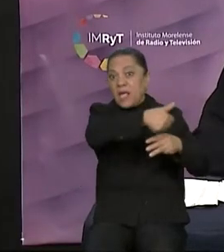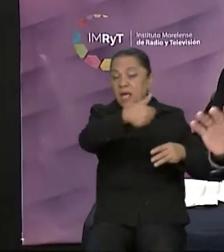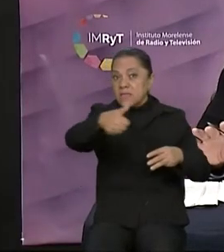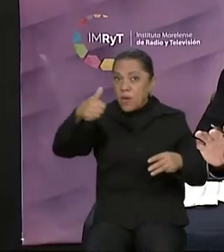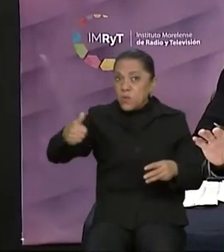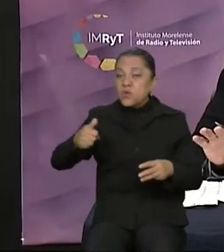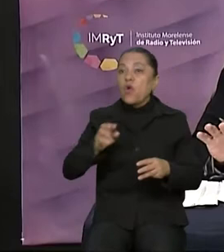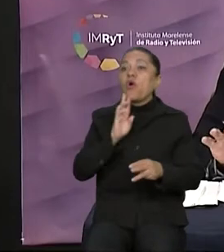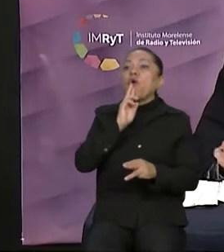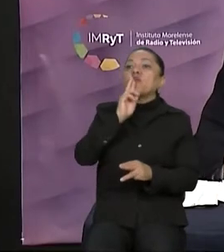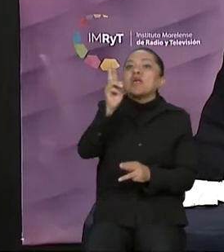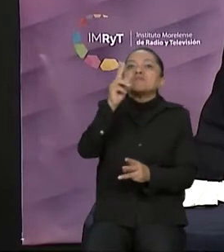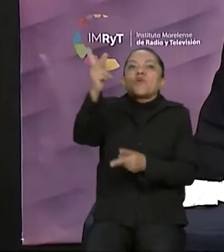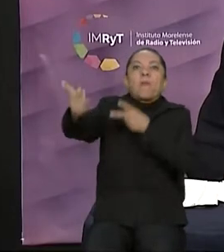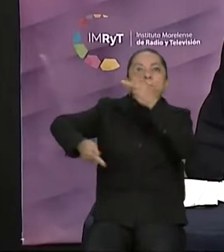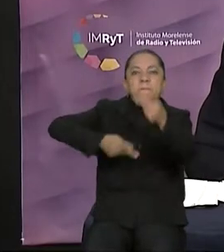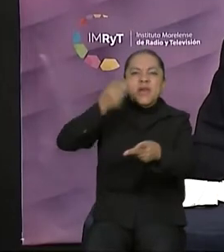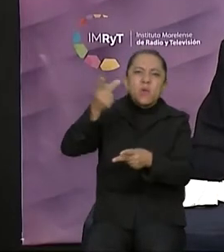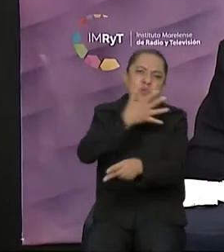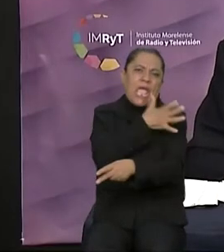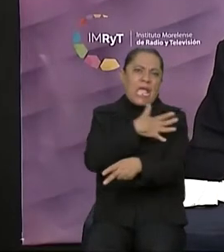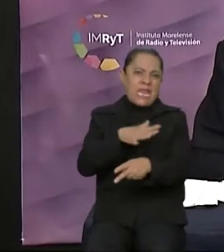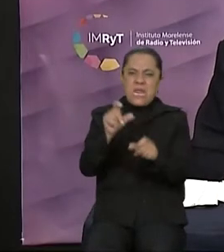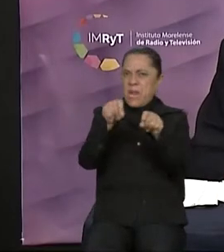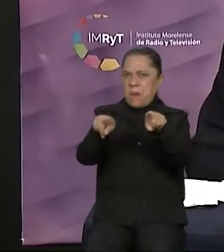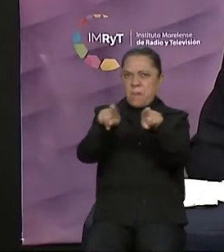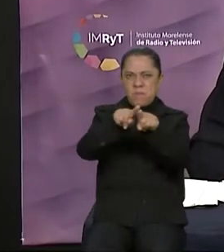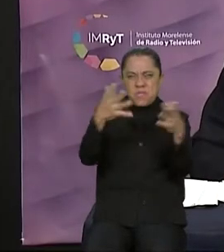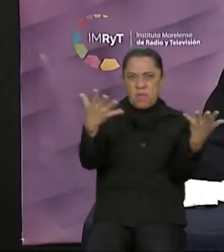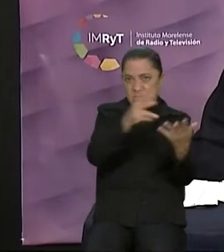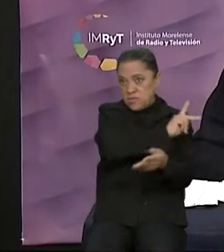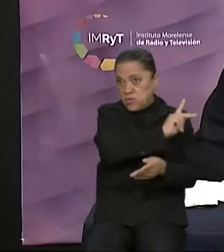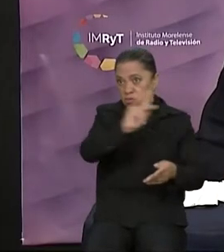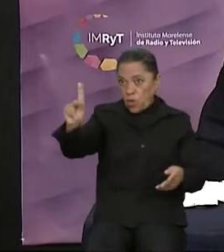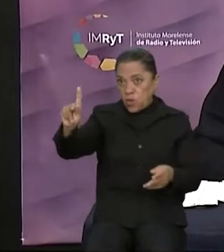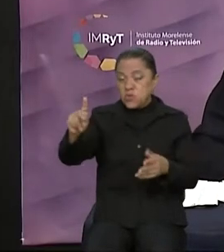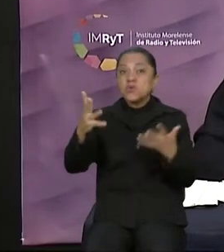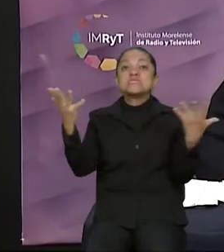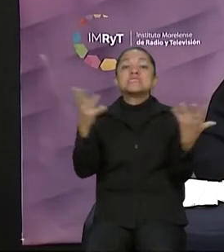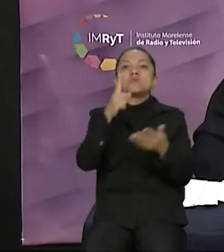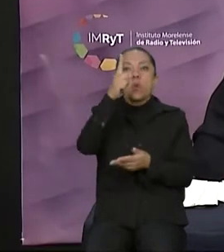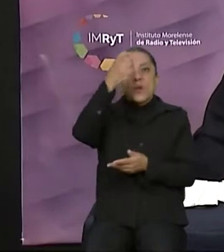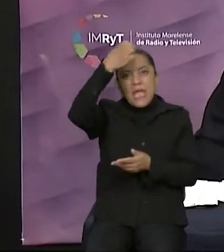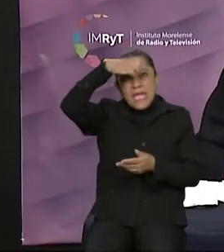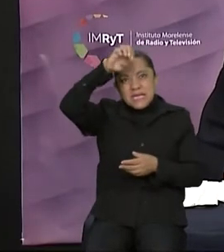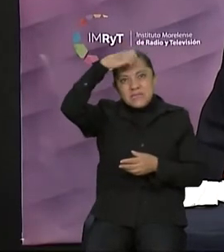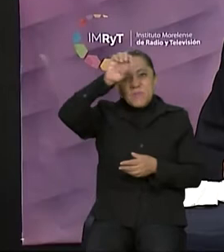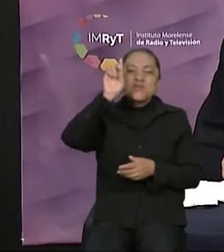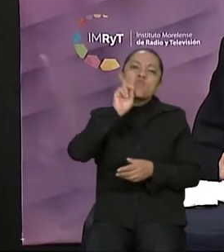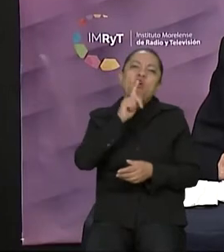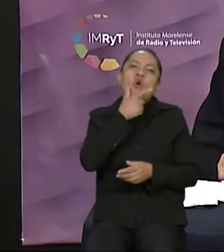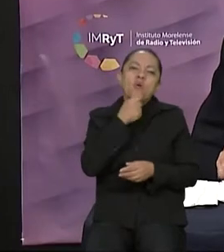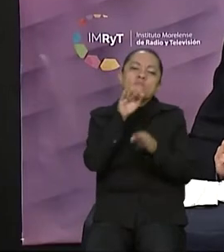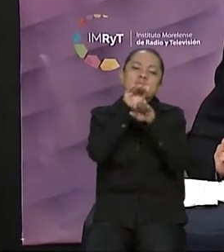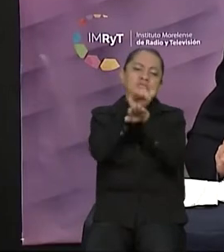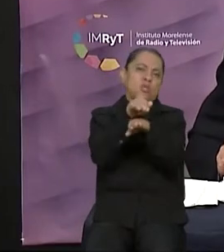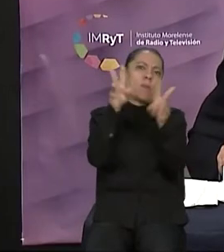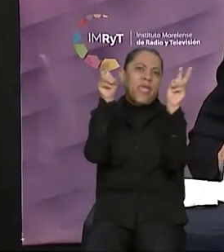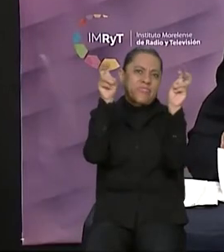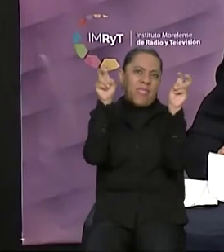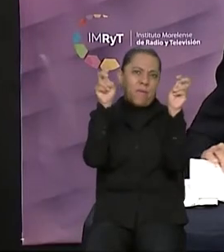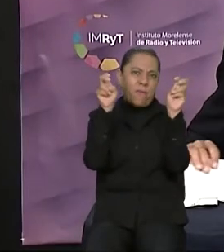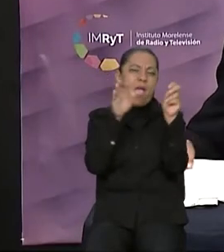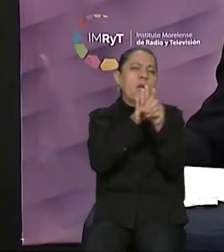general para todos, formulada, eso sí, por un experto o experta sobre el tema en cuestión, contando